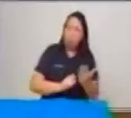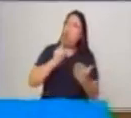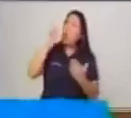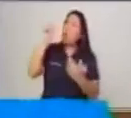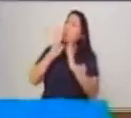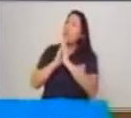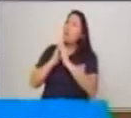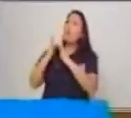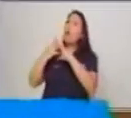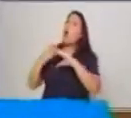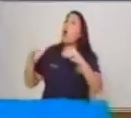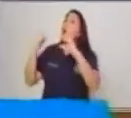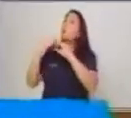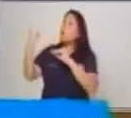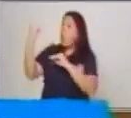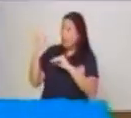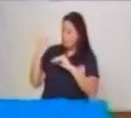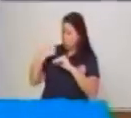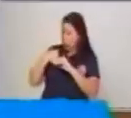comunidad en la que ustedes viven.